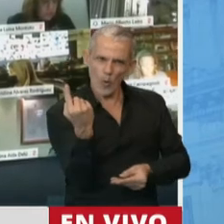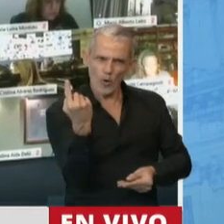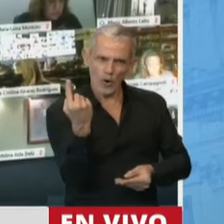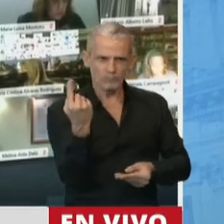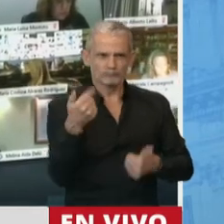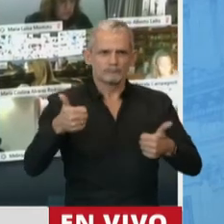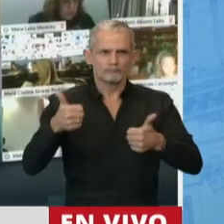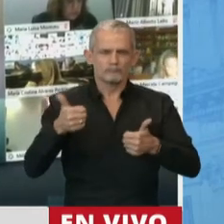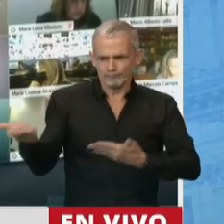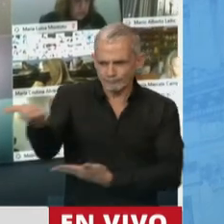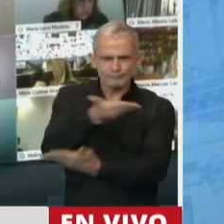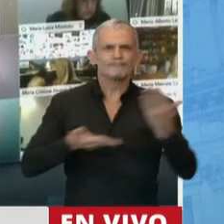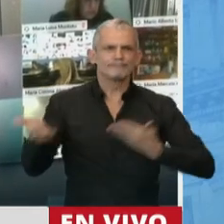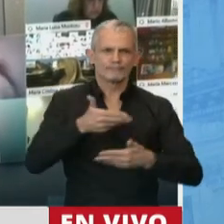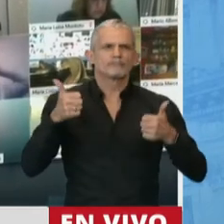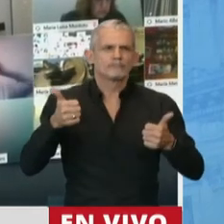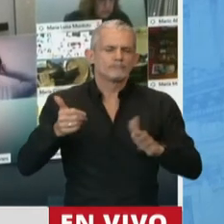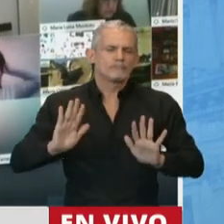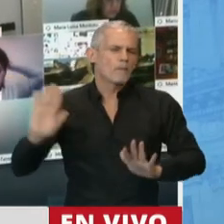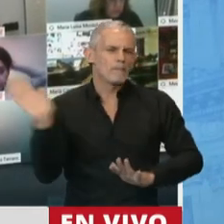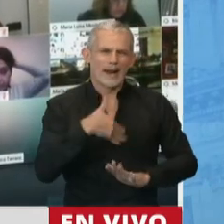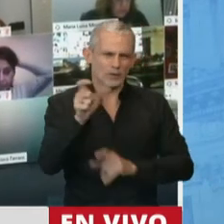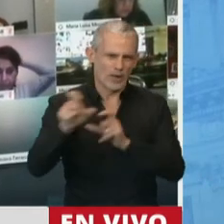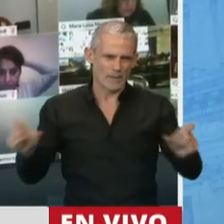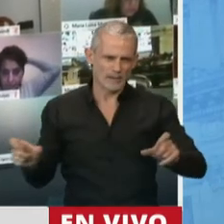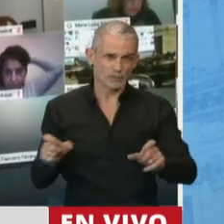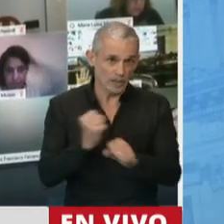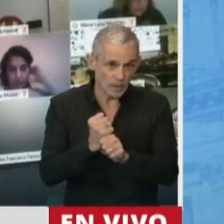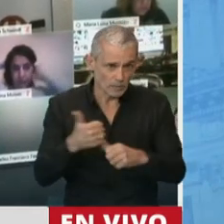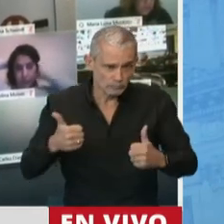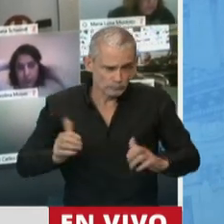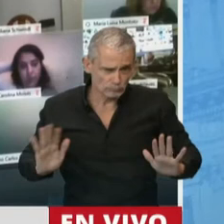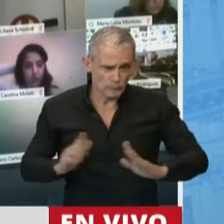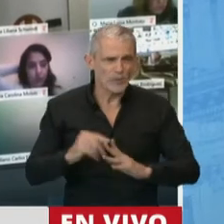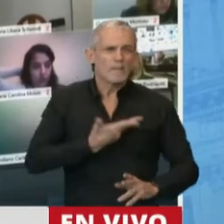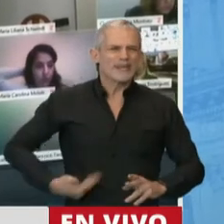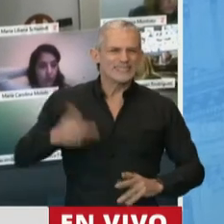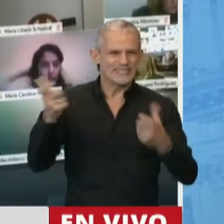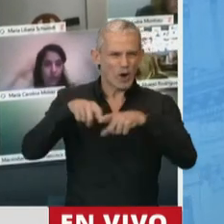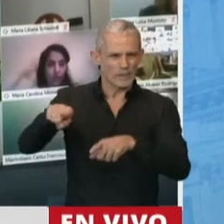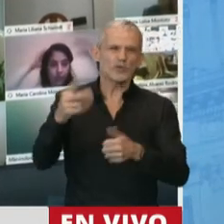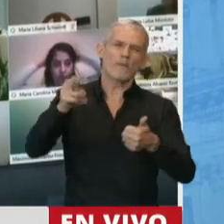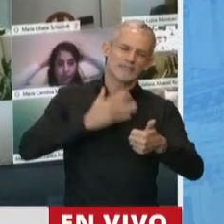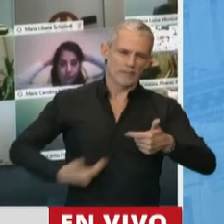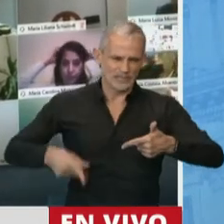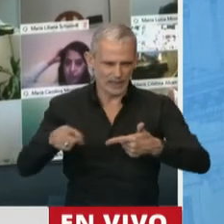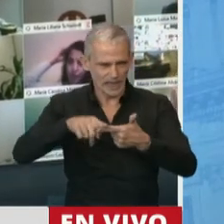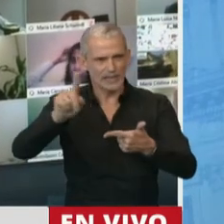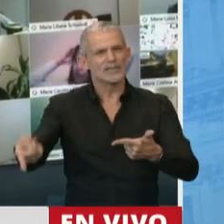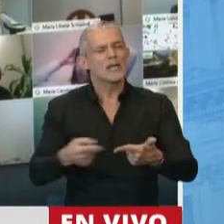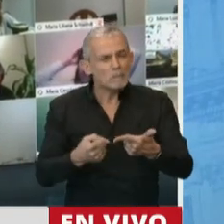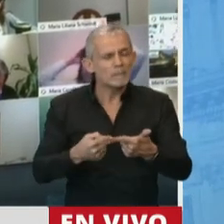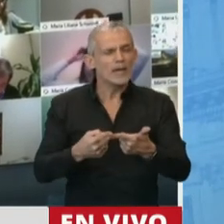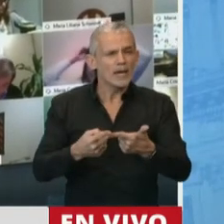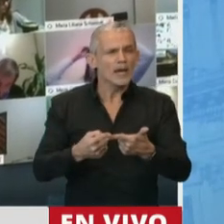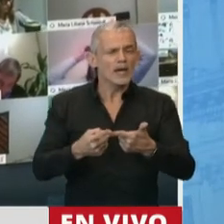enriquecedor para todos quienes participamos con un trabajo muy bueno por parte de la presidenta, del vicepresidente, dando